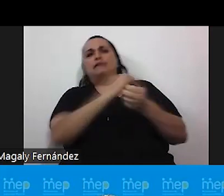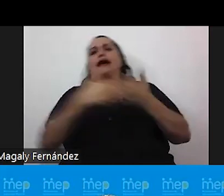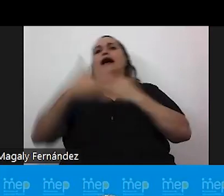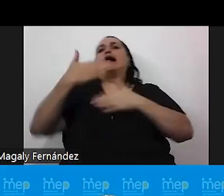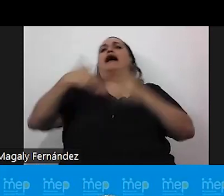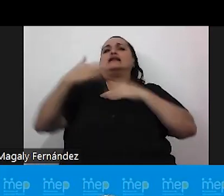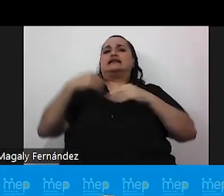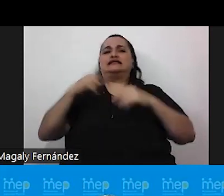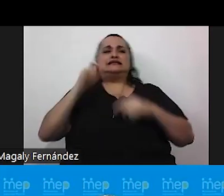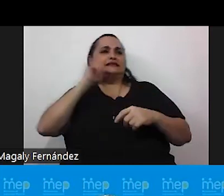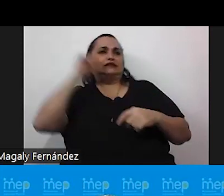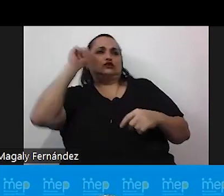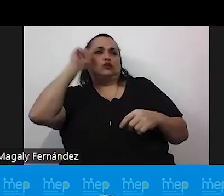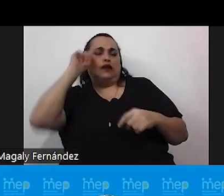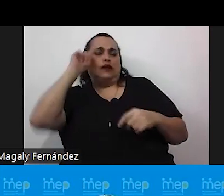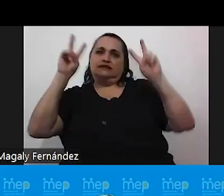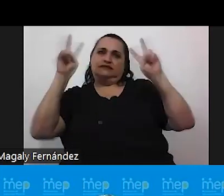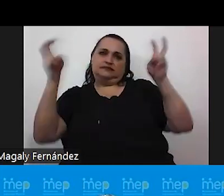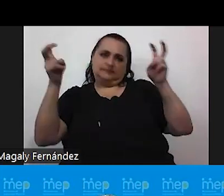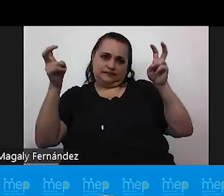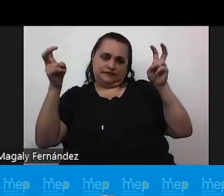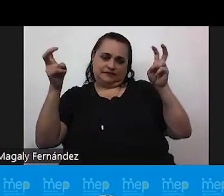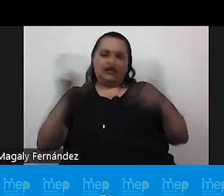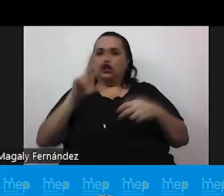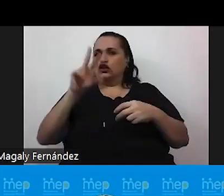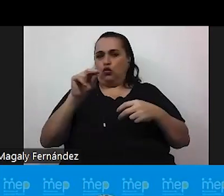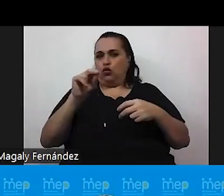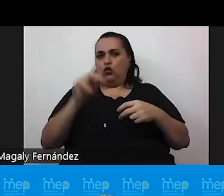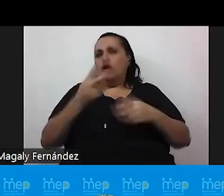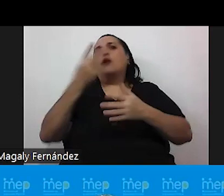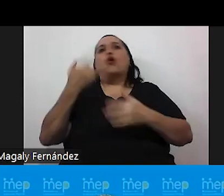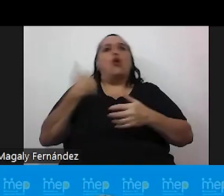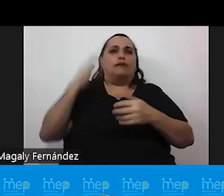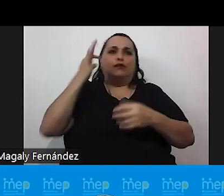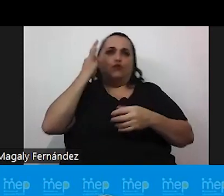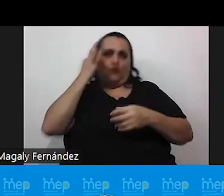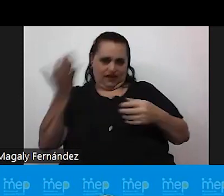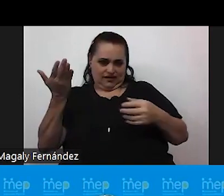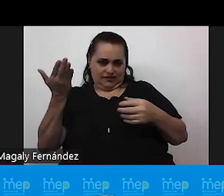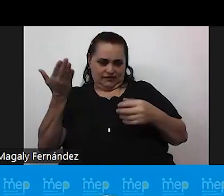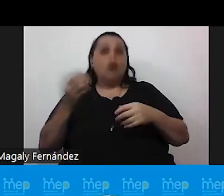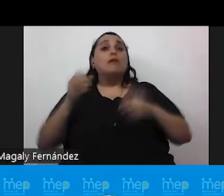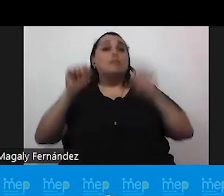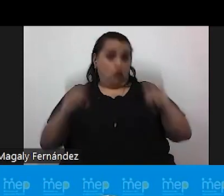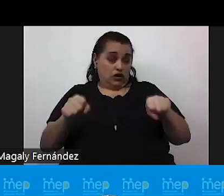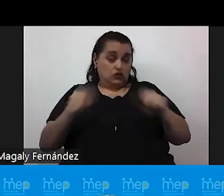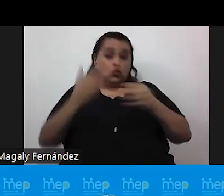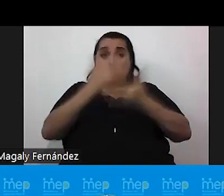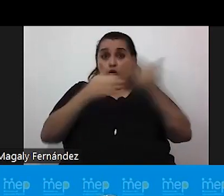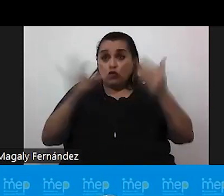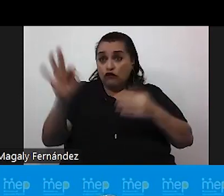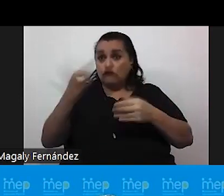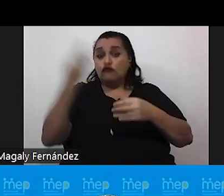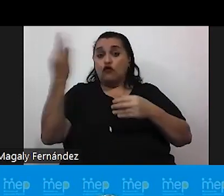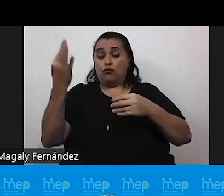una sexualidad que no sea heterosexual y por eso de alguna forma nos gusta hablar de